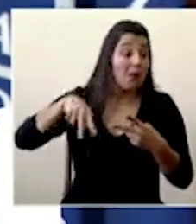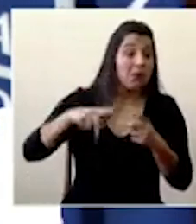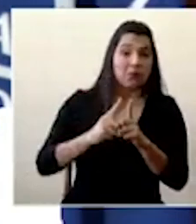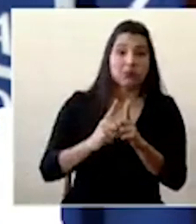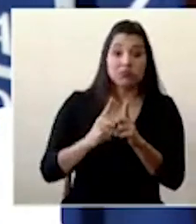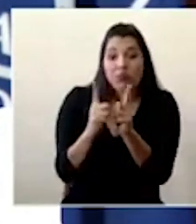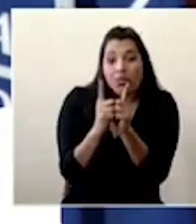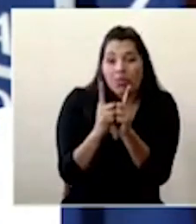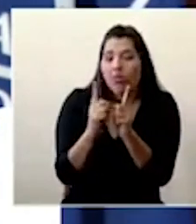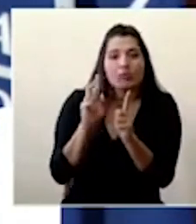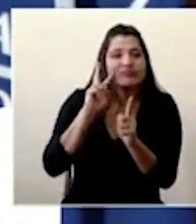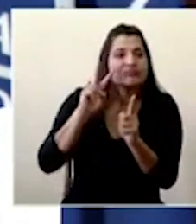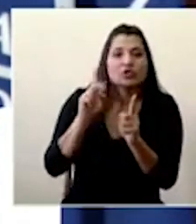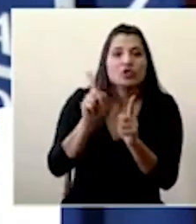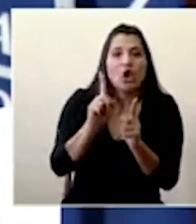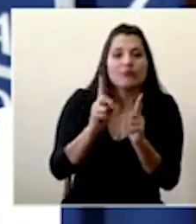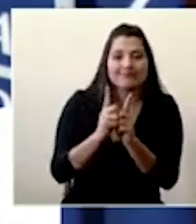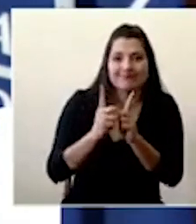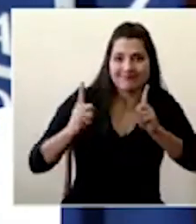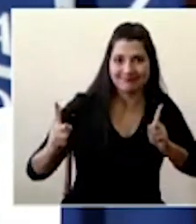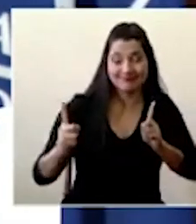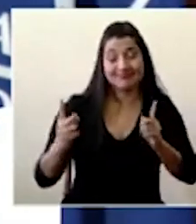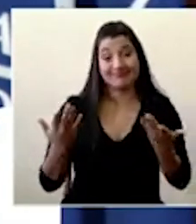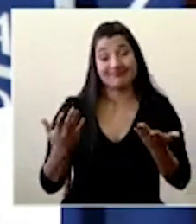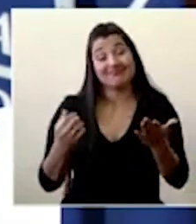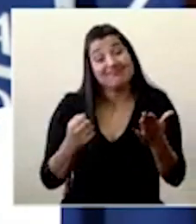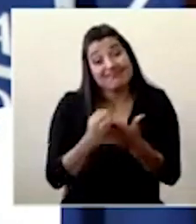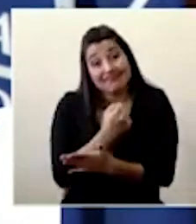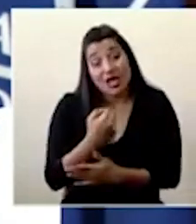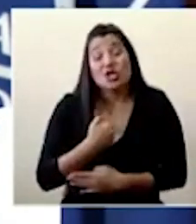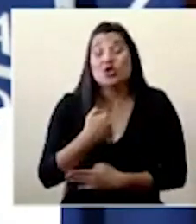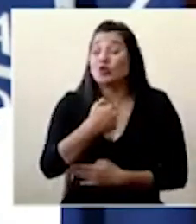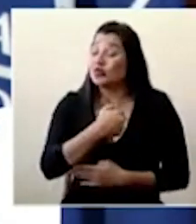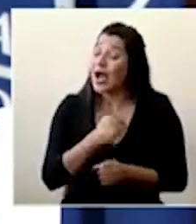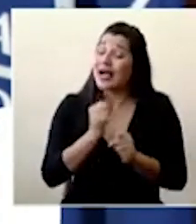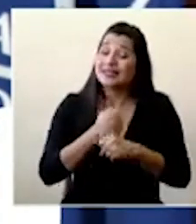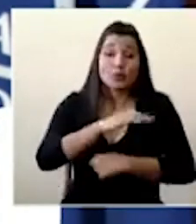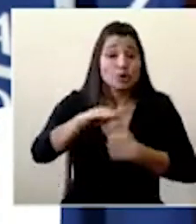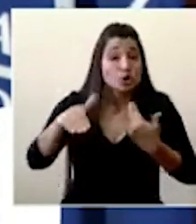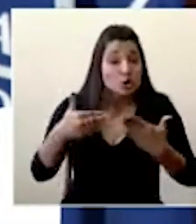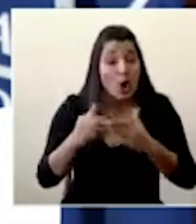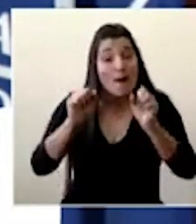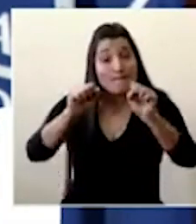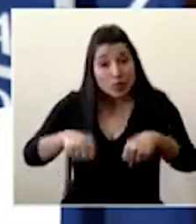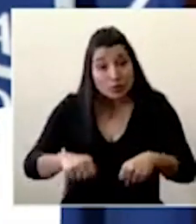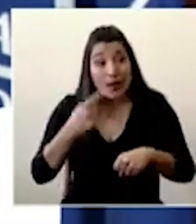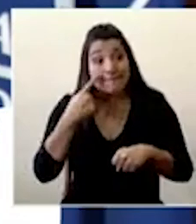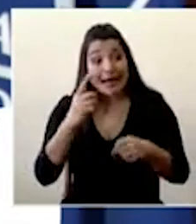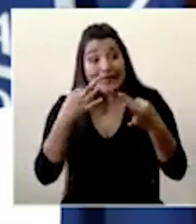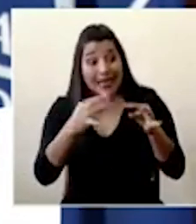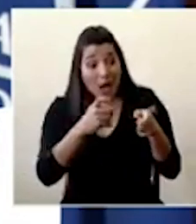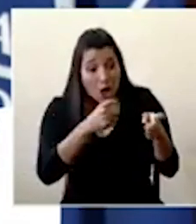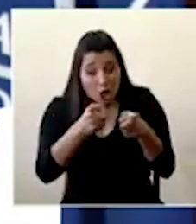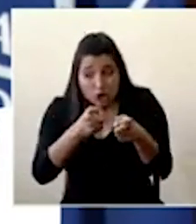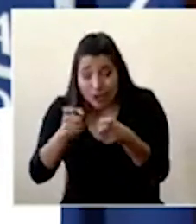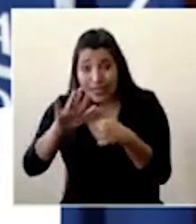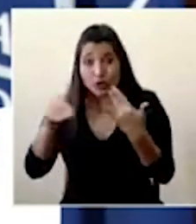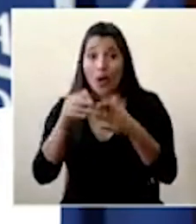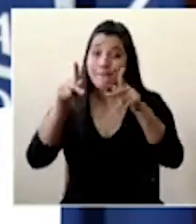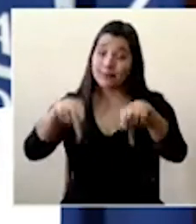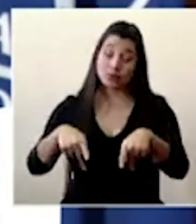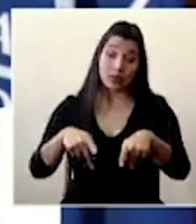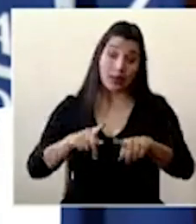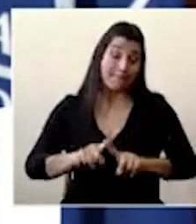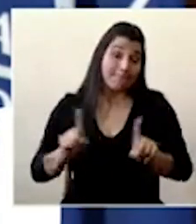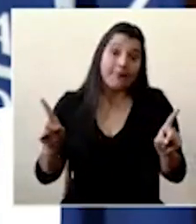caso a las órdenes sanitarias porque lamentablemente en esto hemos estado haciendo todo lo posible para darle seguimiento cercano a todas las personas pero